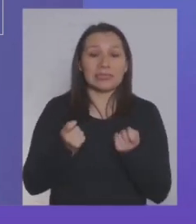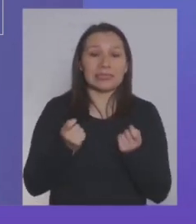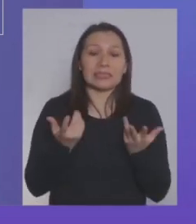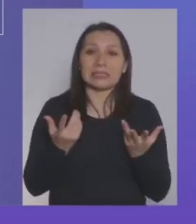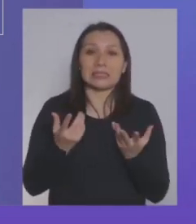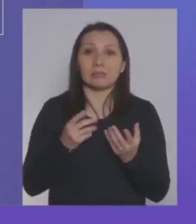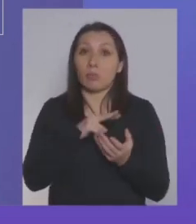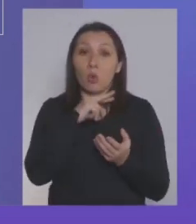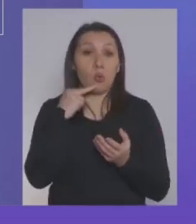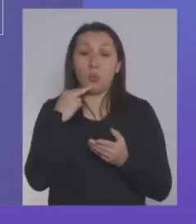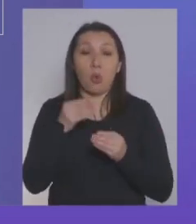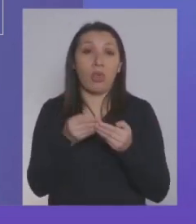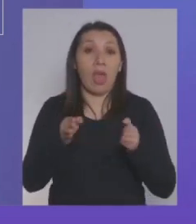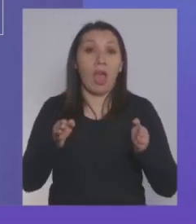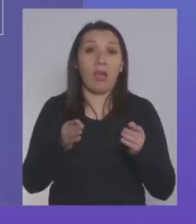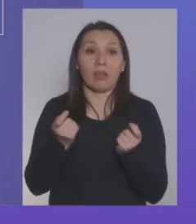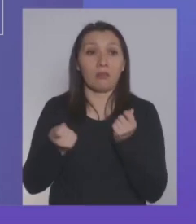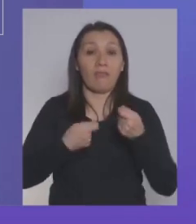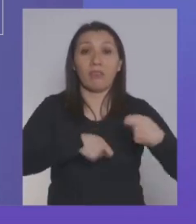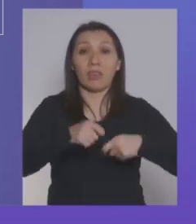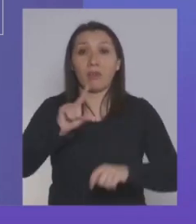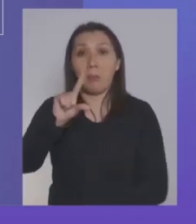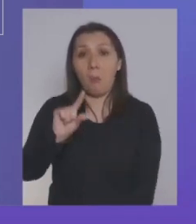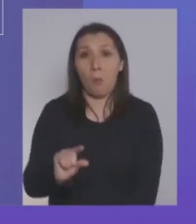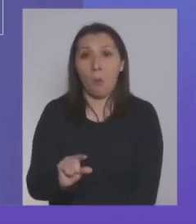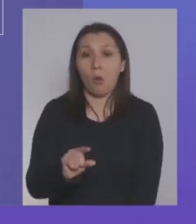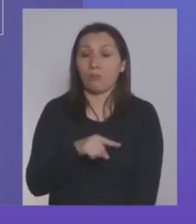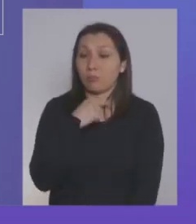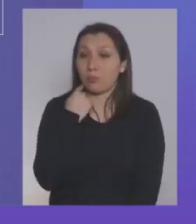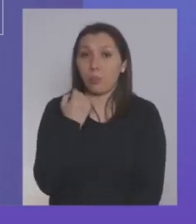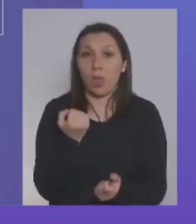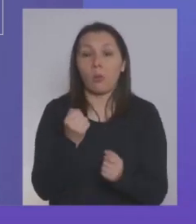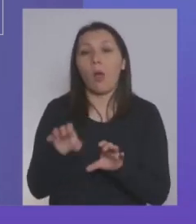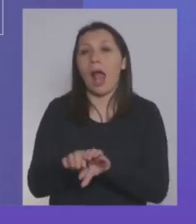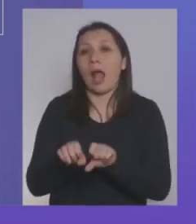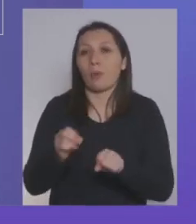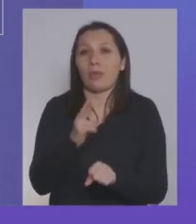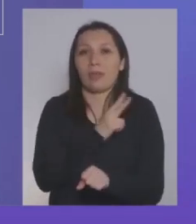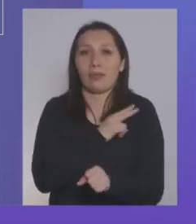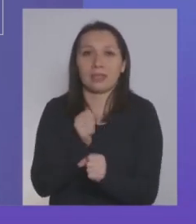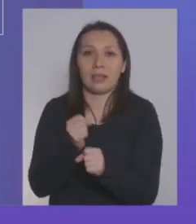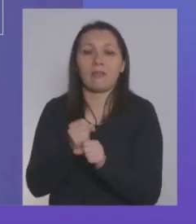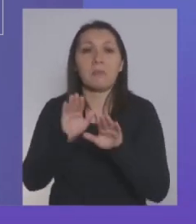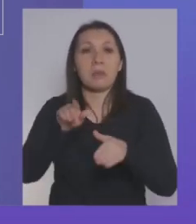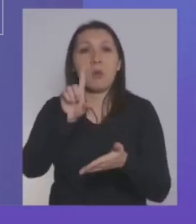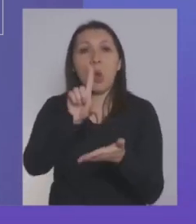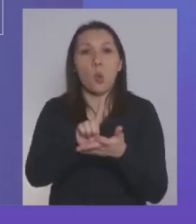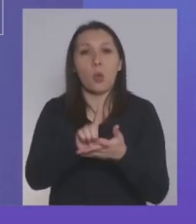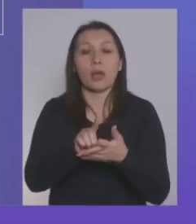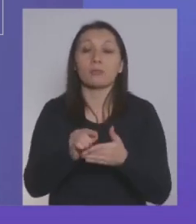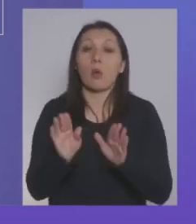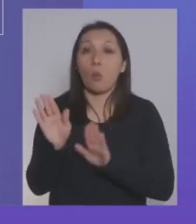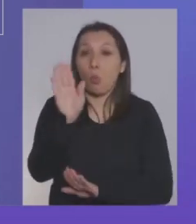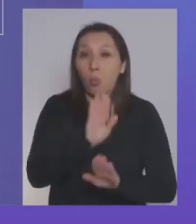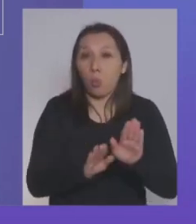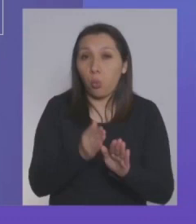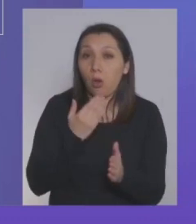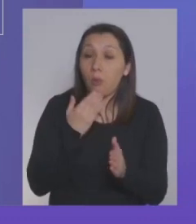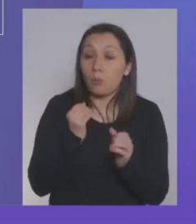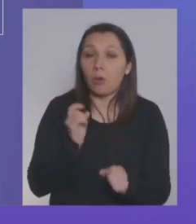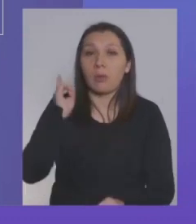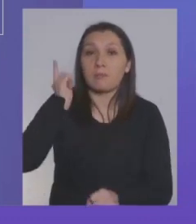relación con que no puedo funcionar si es que no está yendo la misma cantidad de gente al lugar donde se atiende. Entonces fuimos a proteger cuando